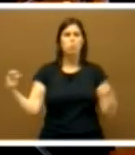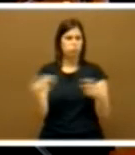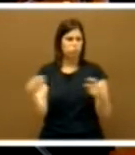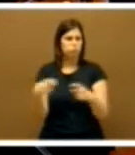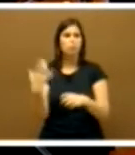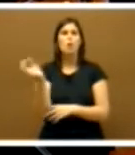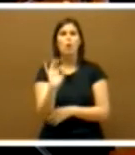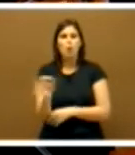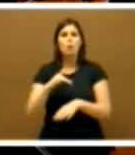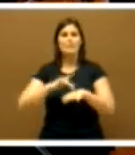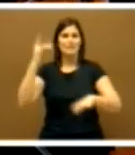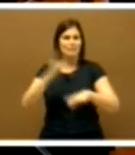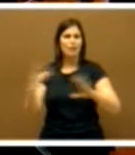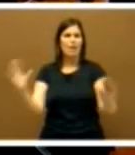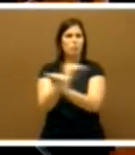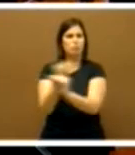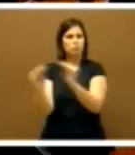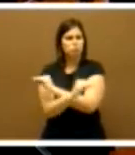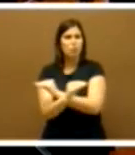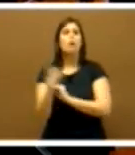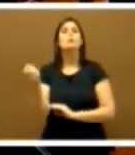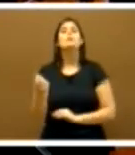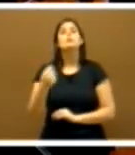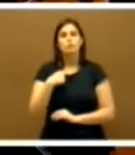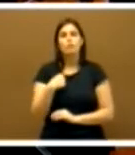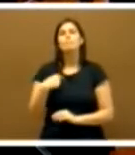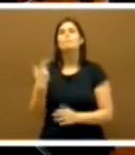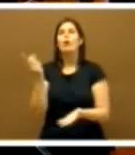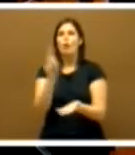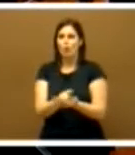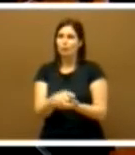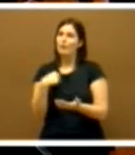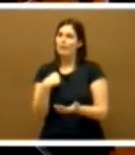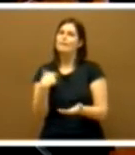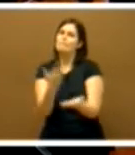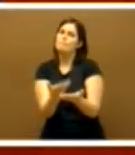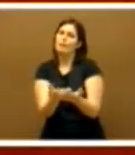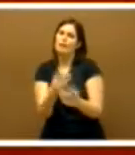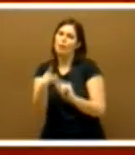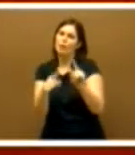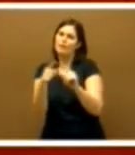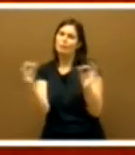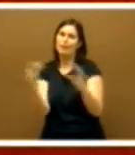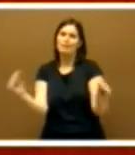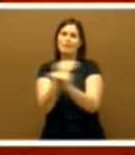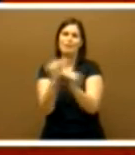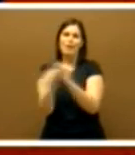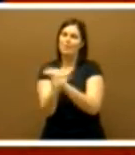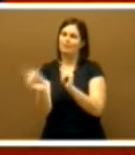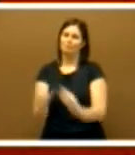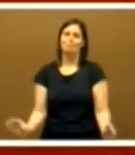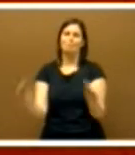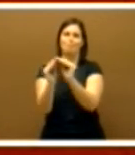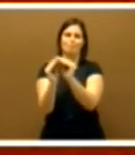de sensibilidades contrapuestas, apelaré a ellas para salvar nuestras diferencias. Para mí,